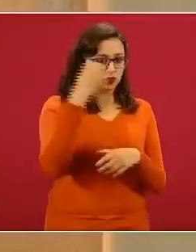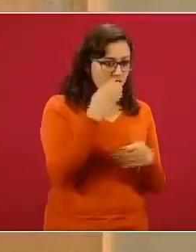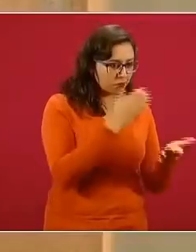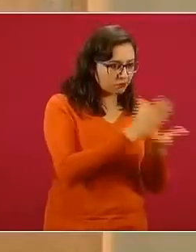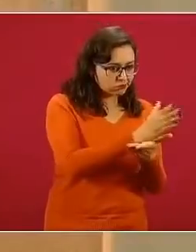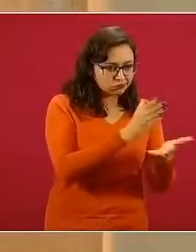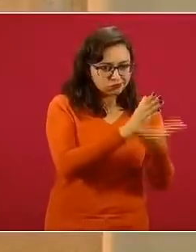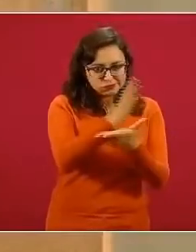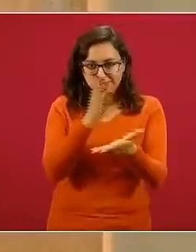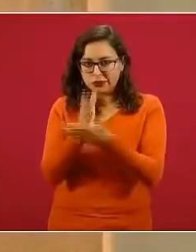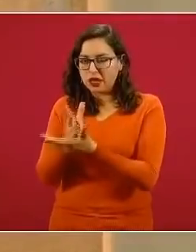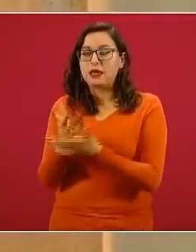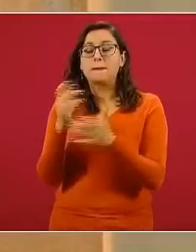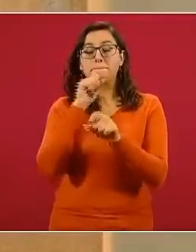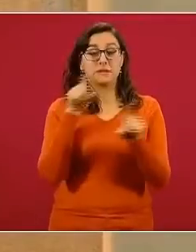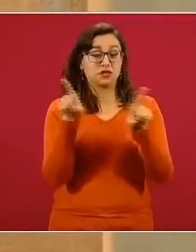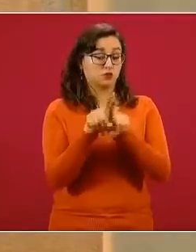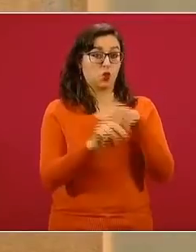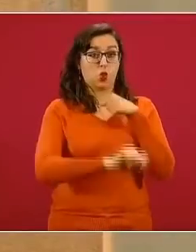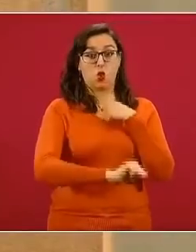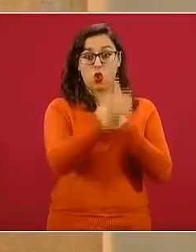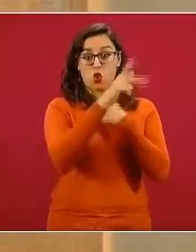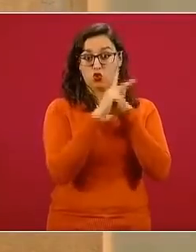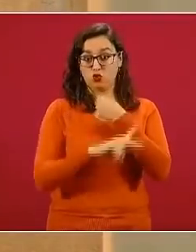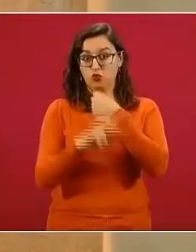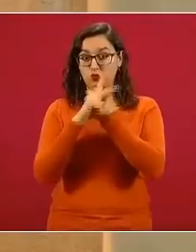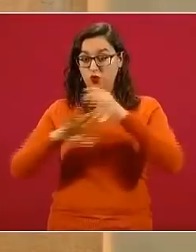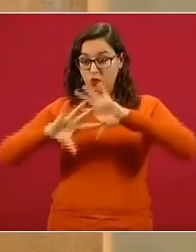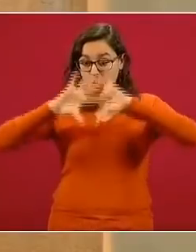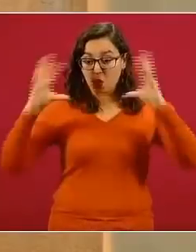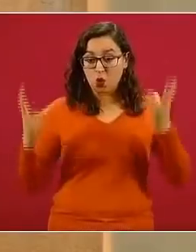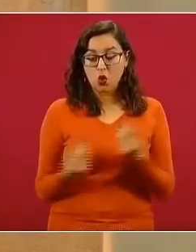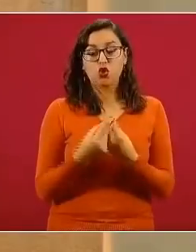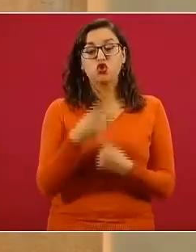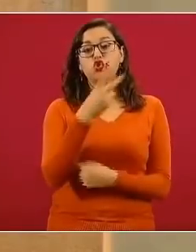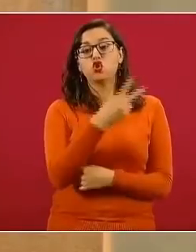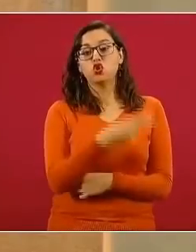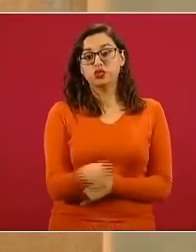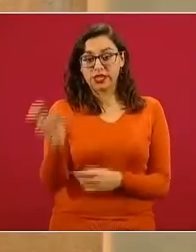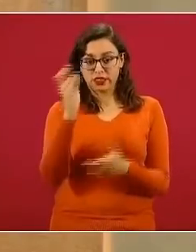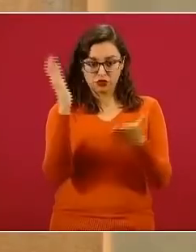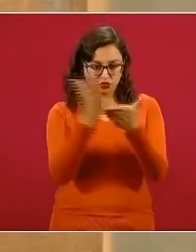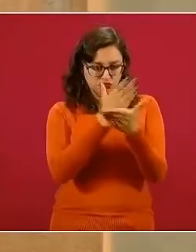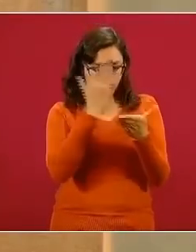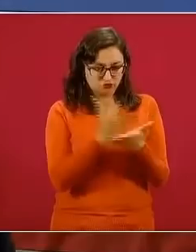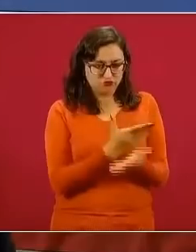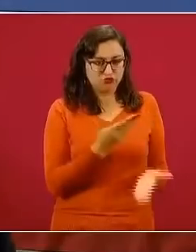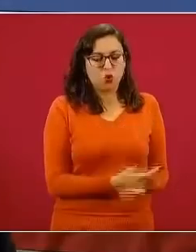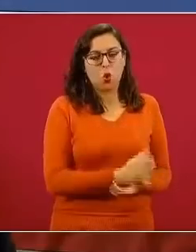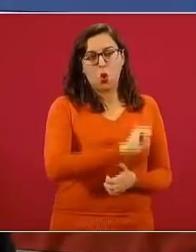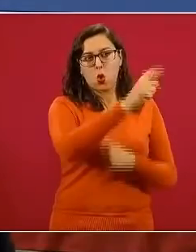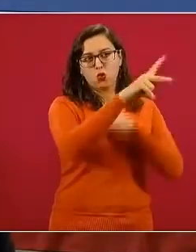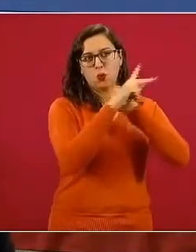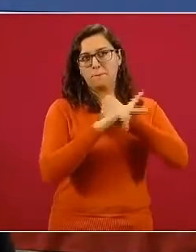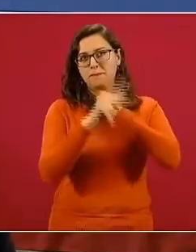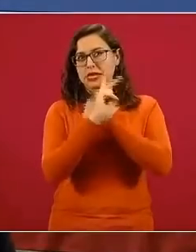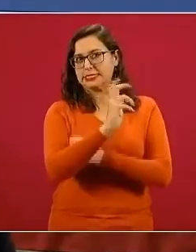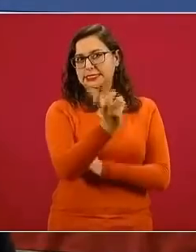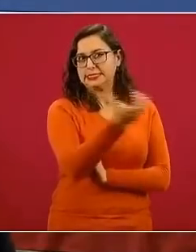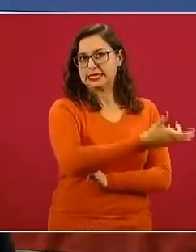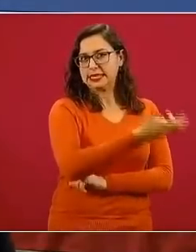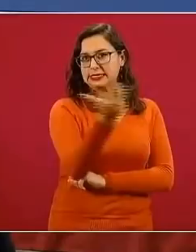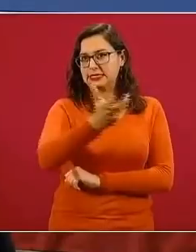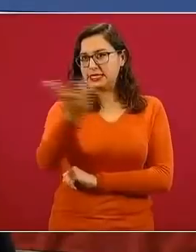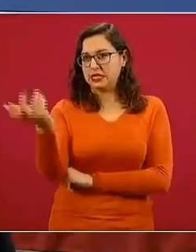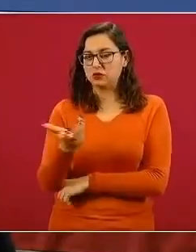prácticamente en todos los países. Se revisaron más de doscientos documentos de lo que se está haciendo en otras partes del mundo. Y también se hizo